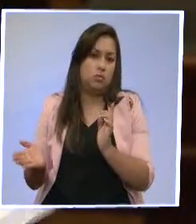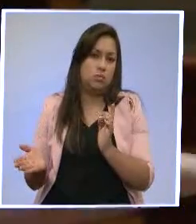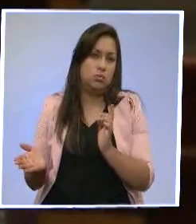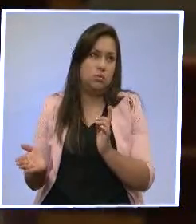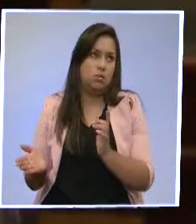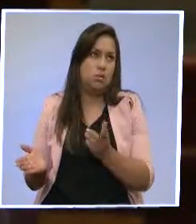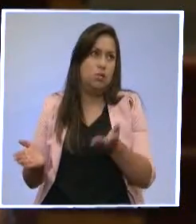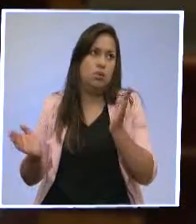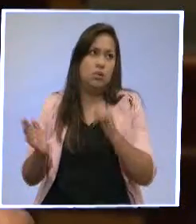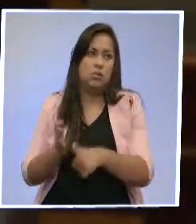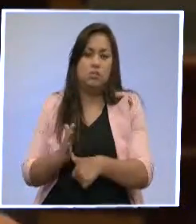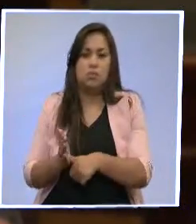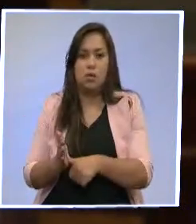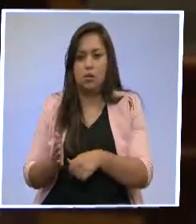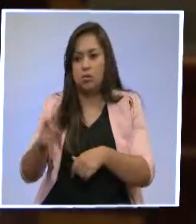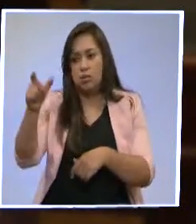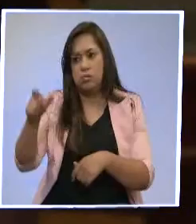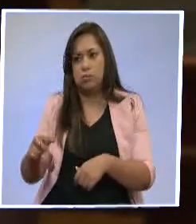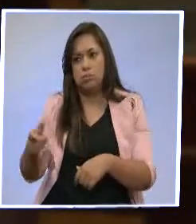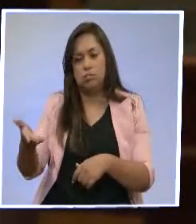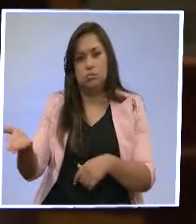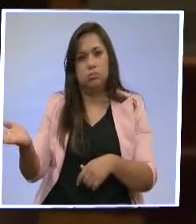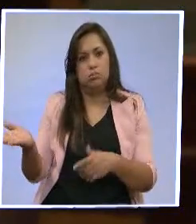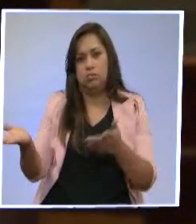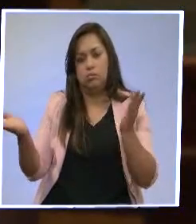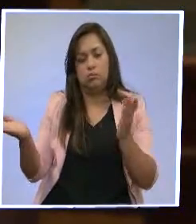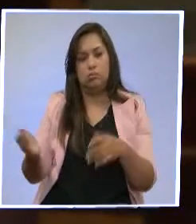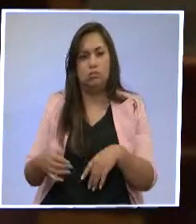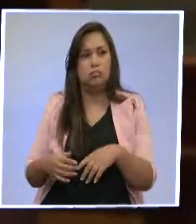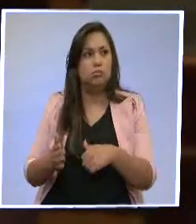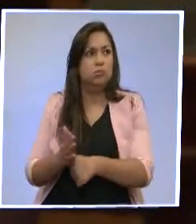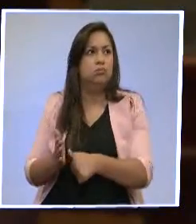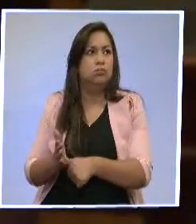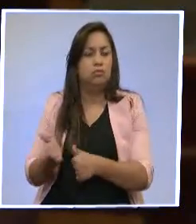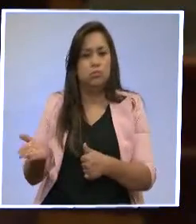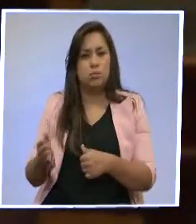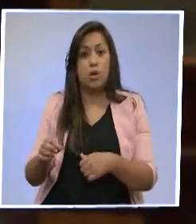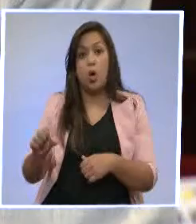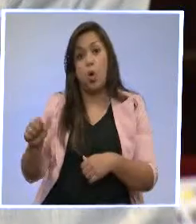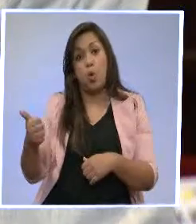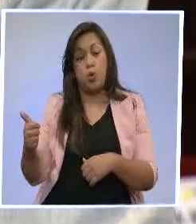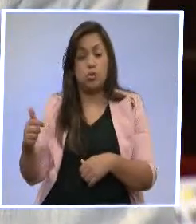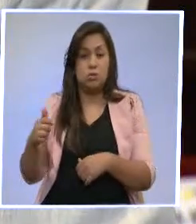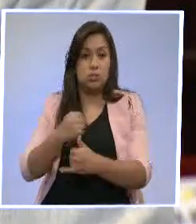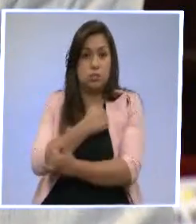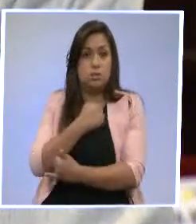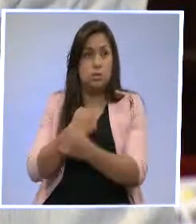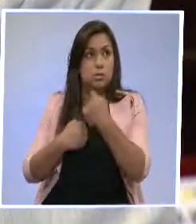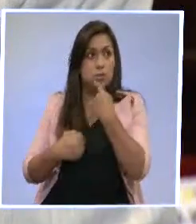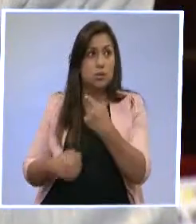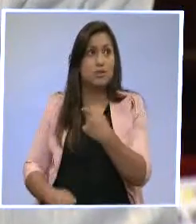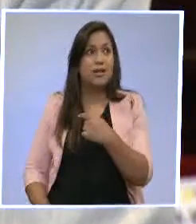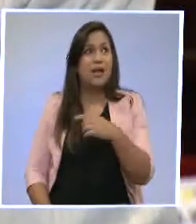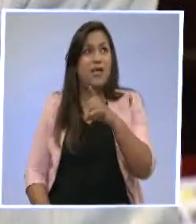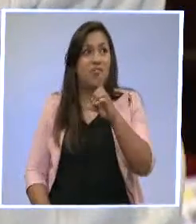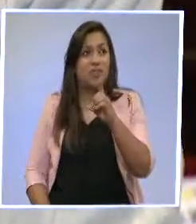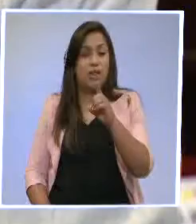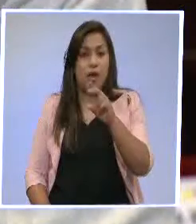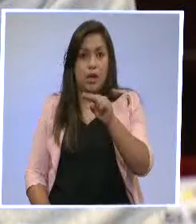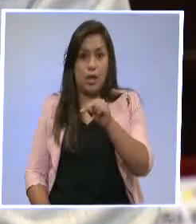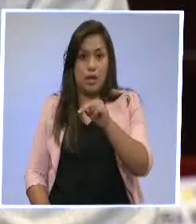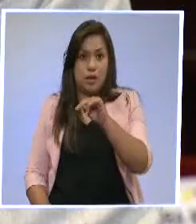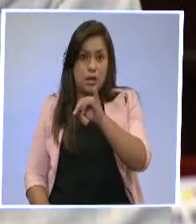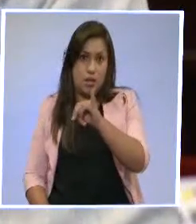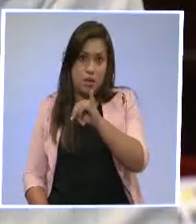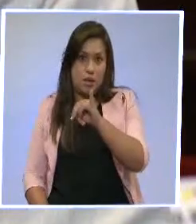que por cédula, por el ser humano o lo que sea, que se utilizaba cédula. Me parece que en otros países se maneja incluso la abreviatura DNI, que es el documento